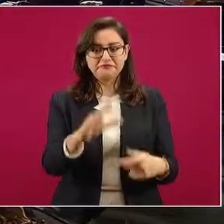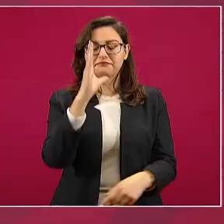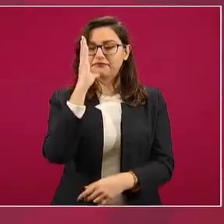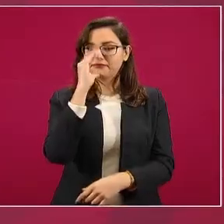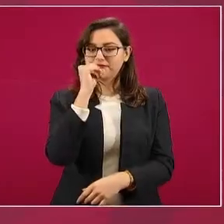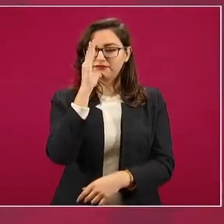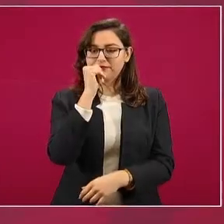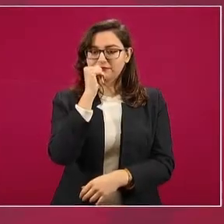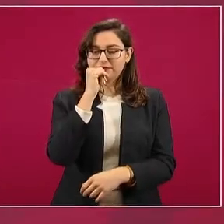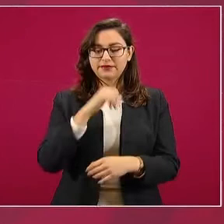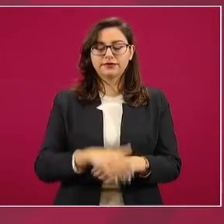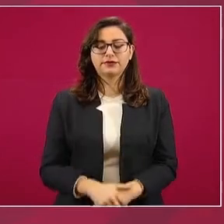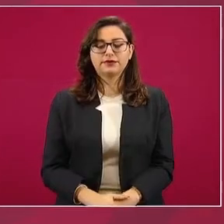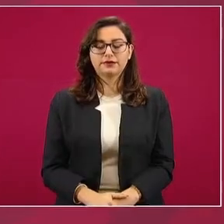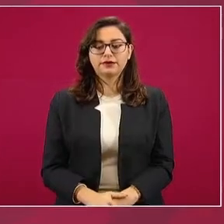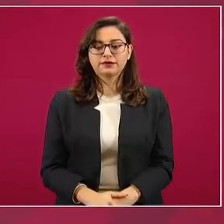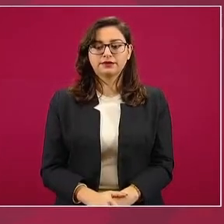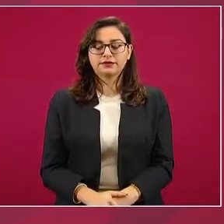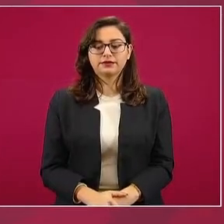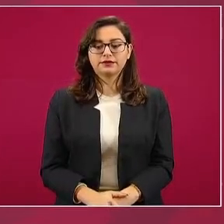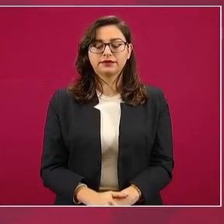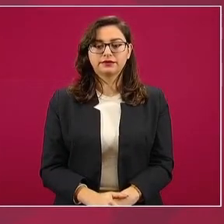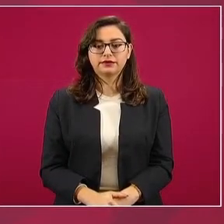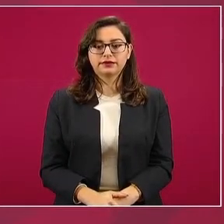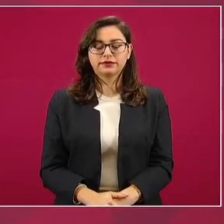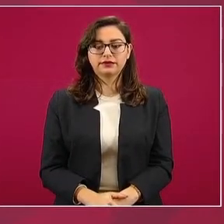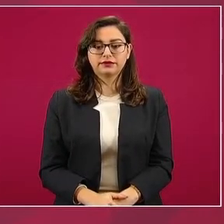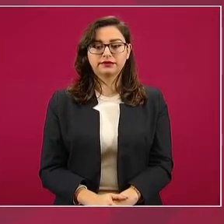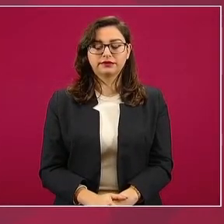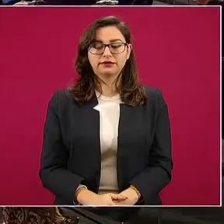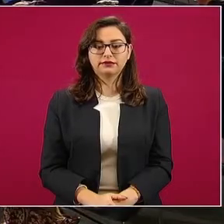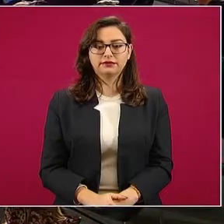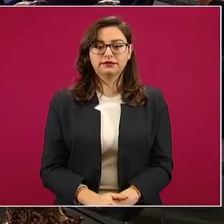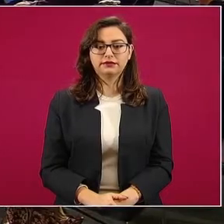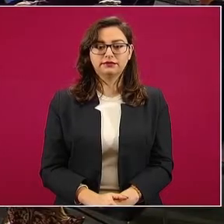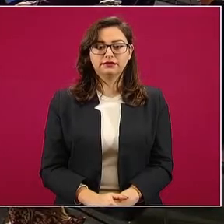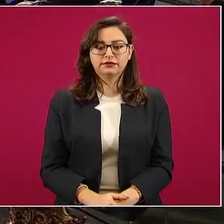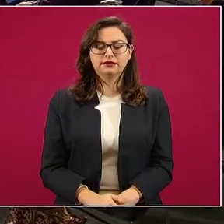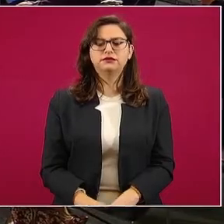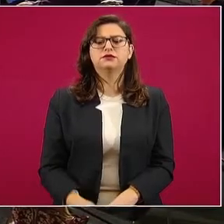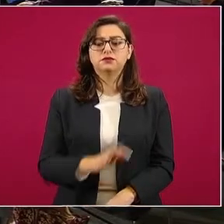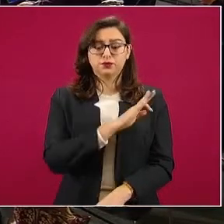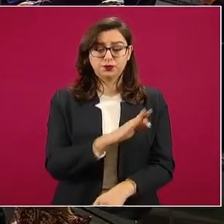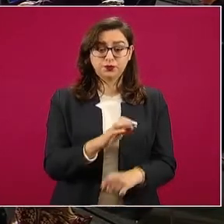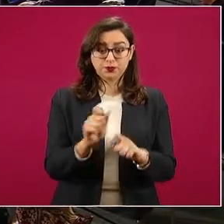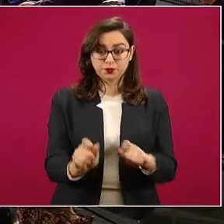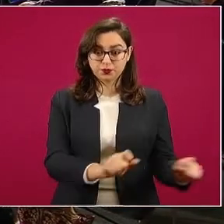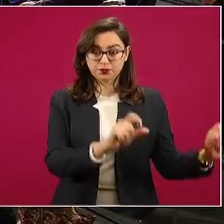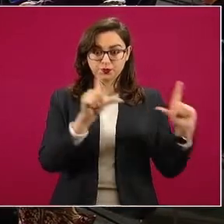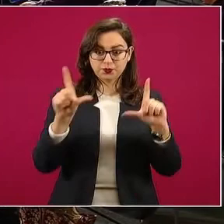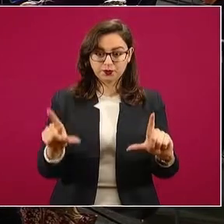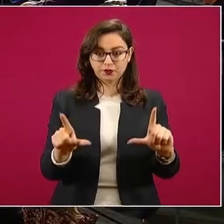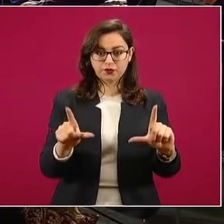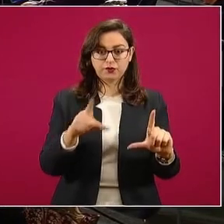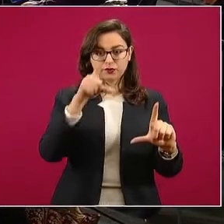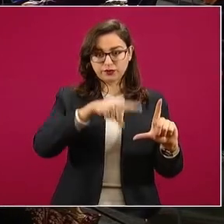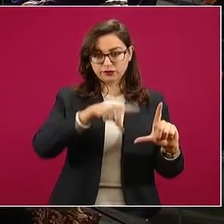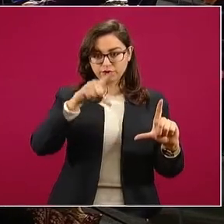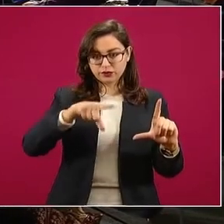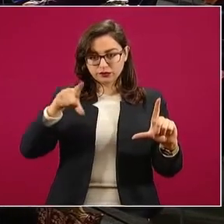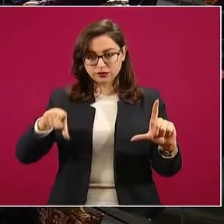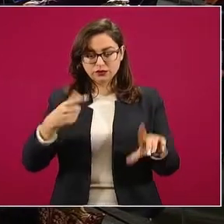A mí me gustaría que se pongan dos gráficas, que son muy importantes,